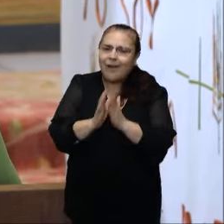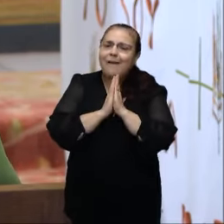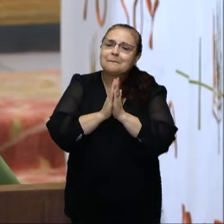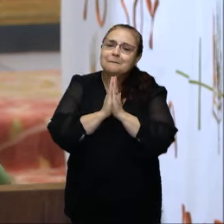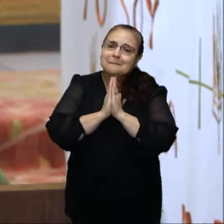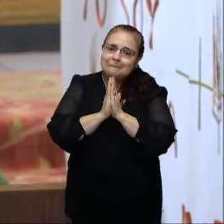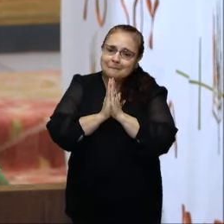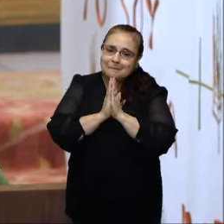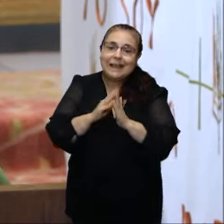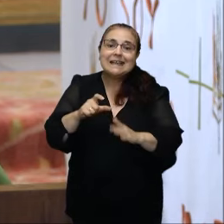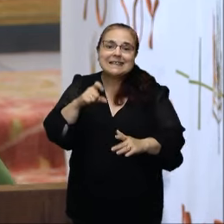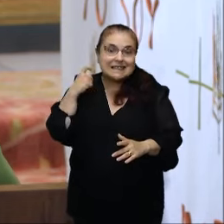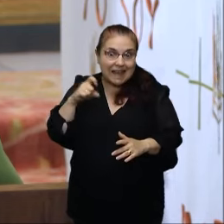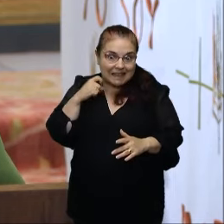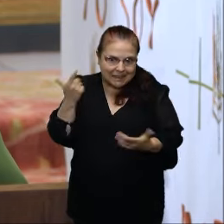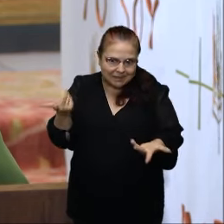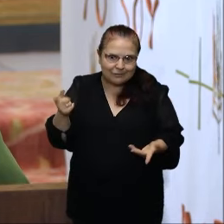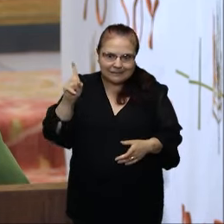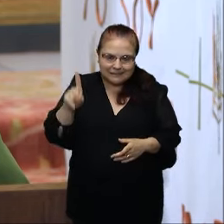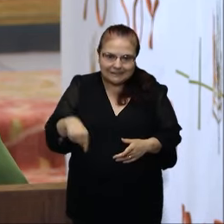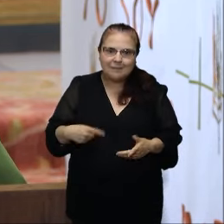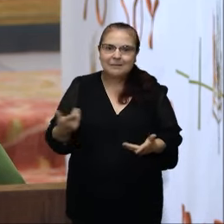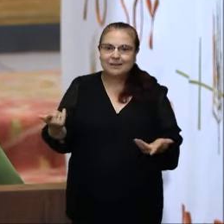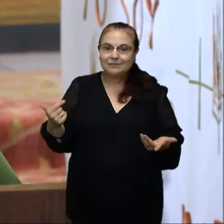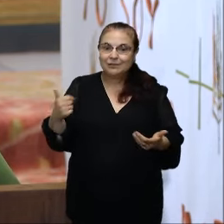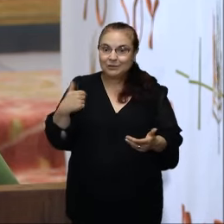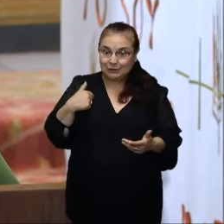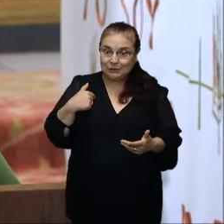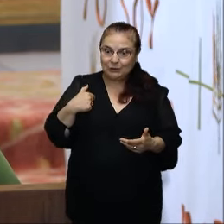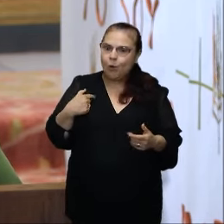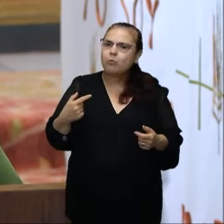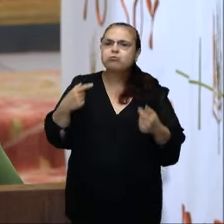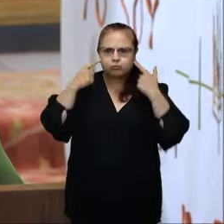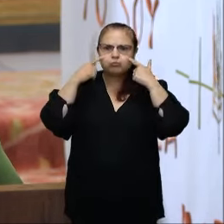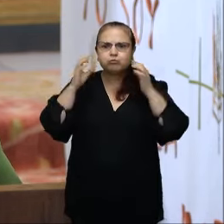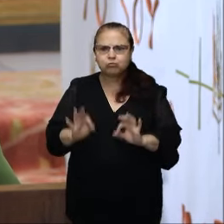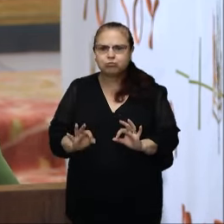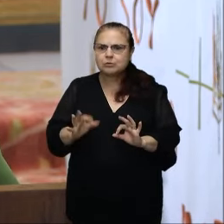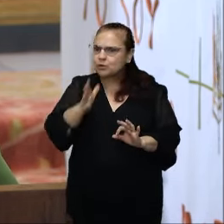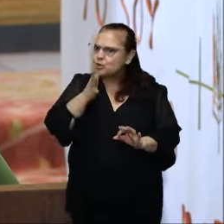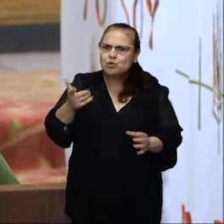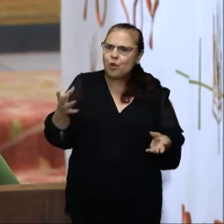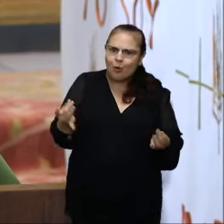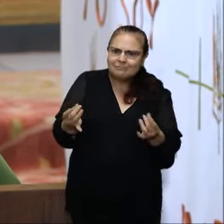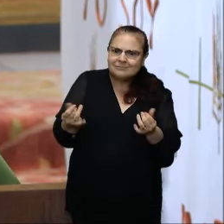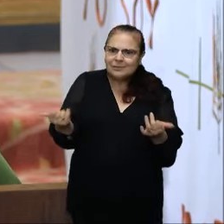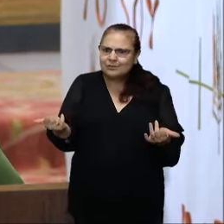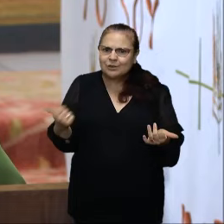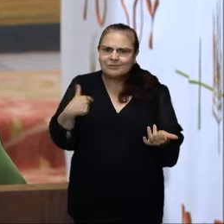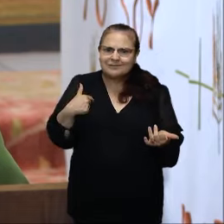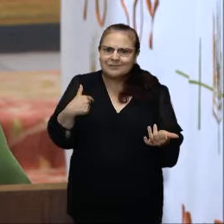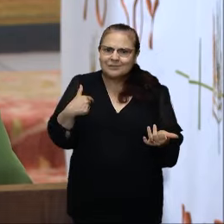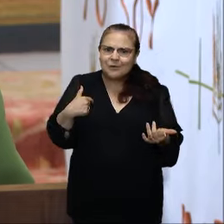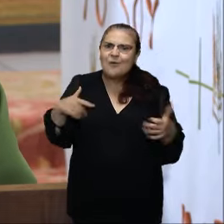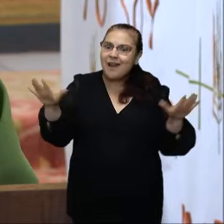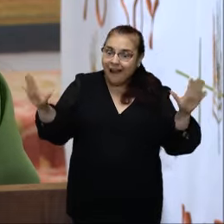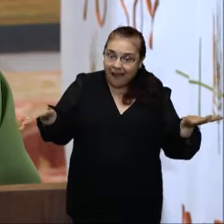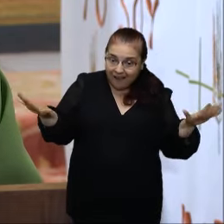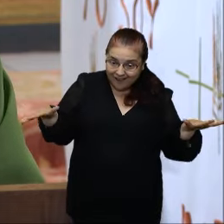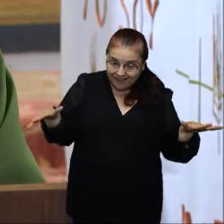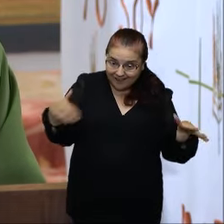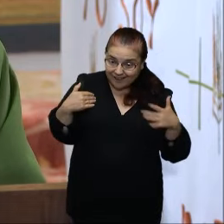sacerdotes, yo por lo menos tengo esa seguridad, porque lo siento y lo noto. Tenemos un arcángel